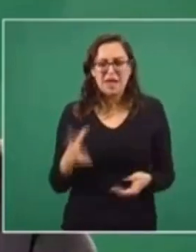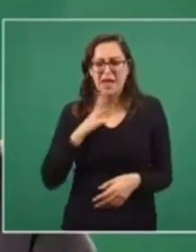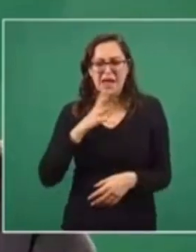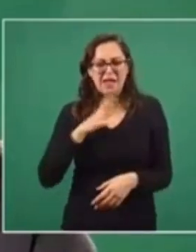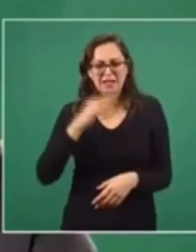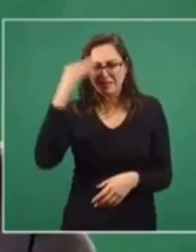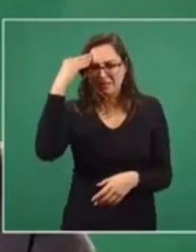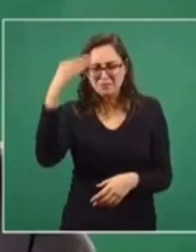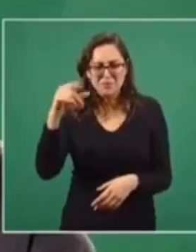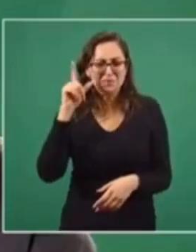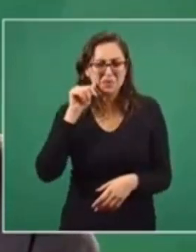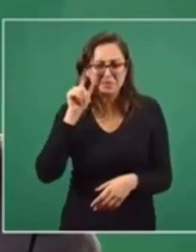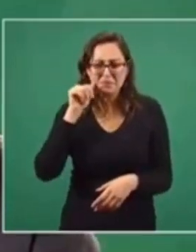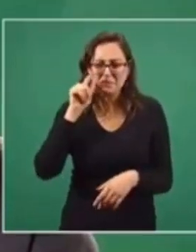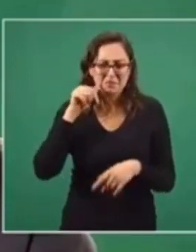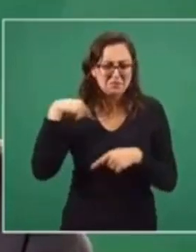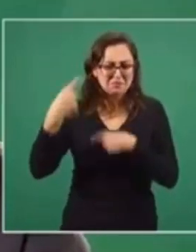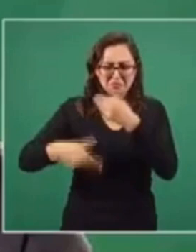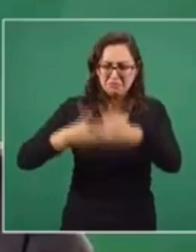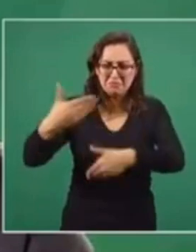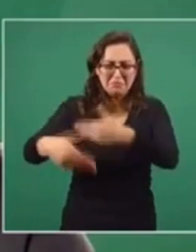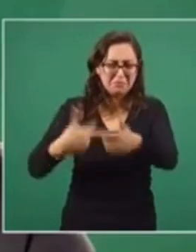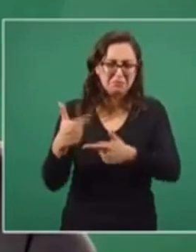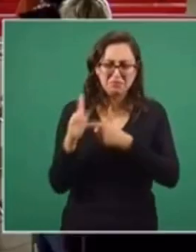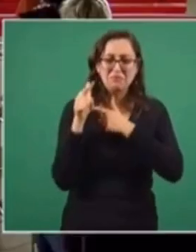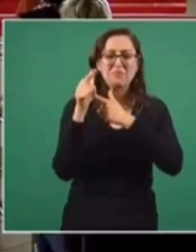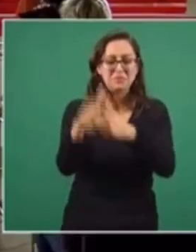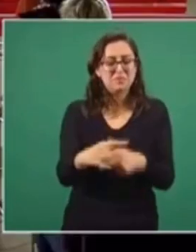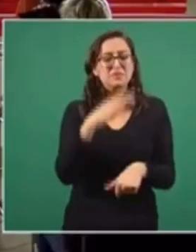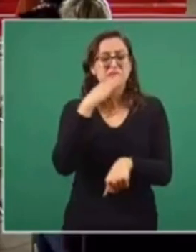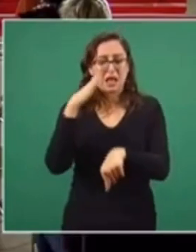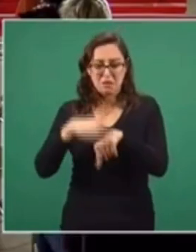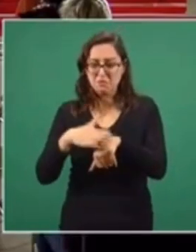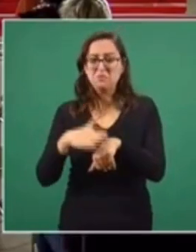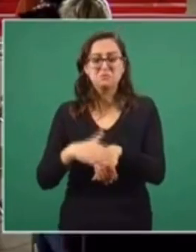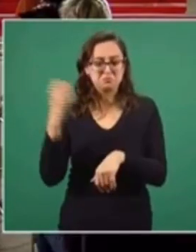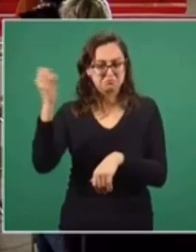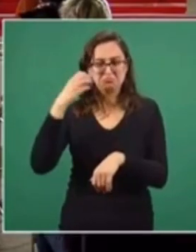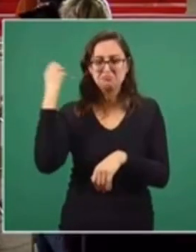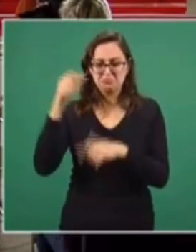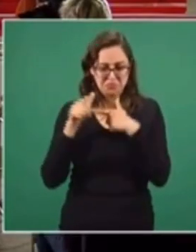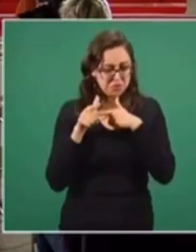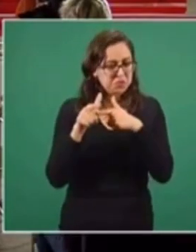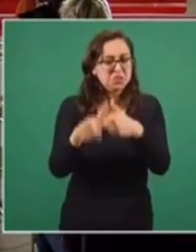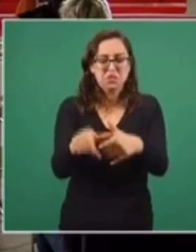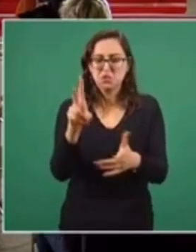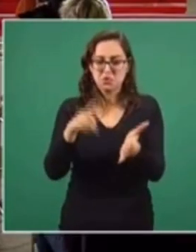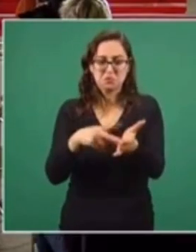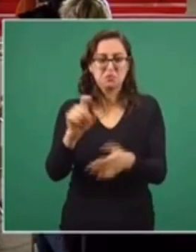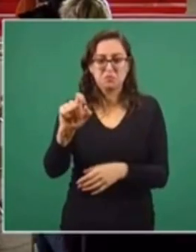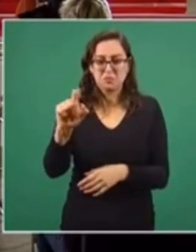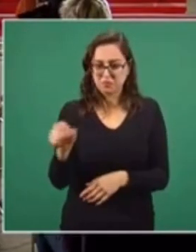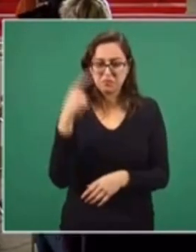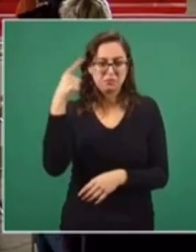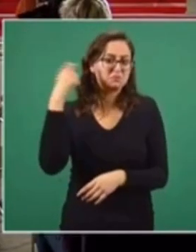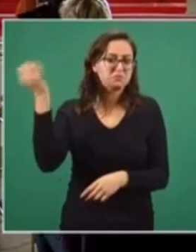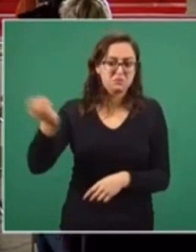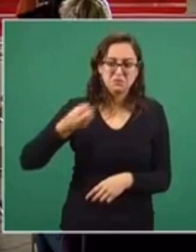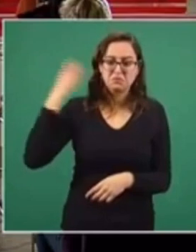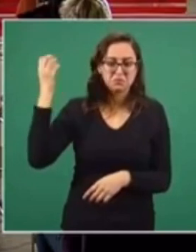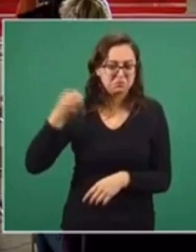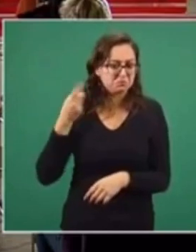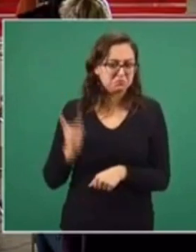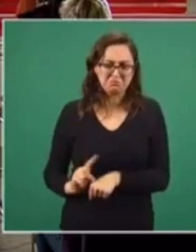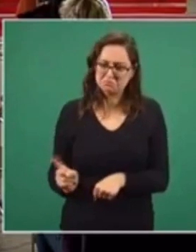conferencias de prensa, habrá, continuarán, por cierto, les aviso, continuarán a lo largo de 2021, tantas conferencias de prensa